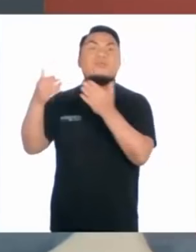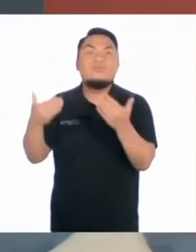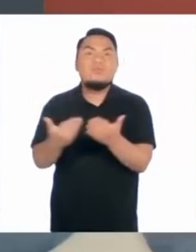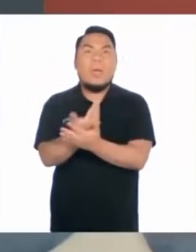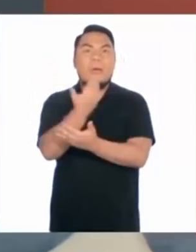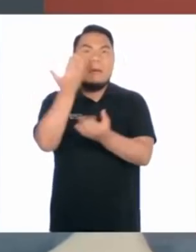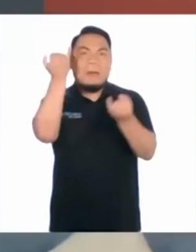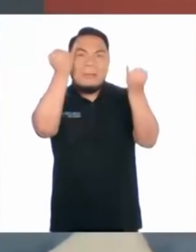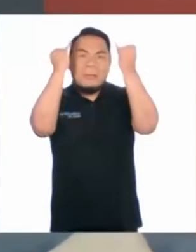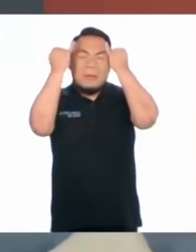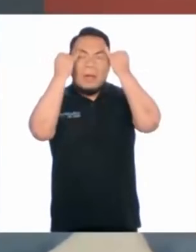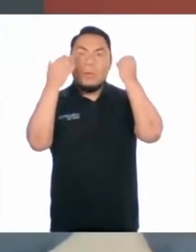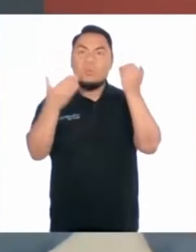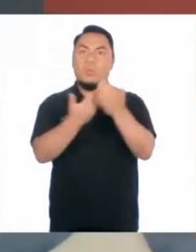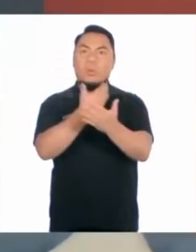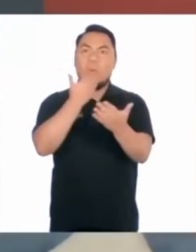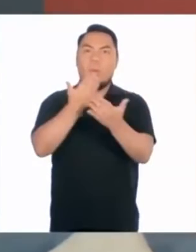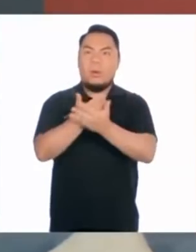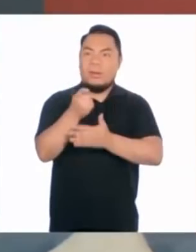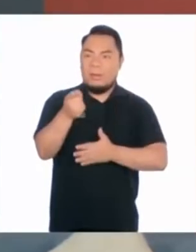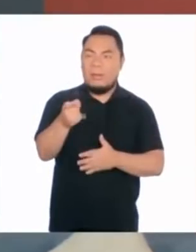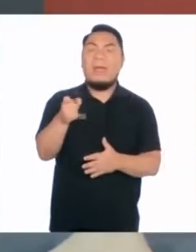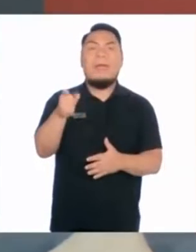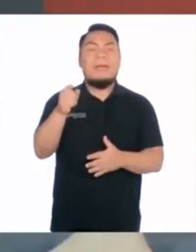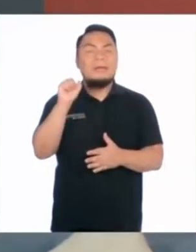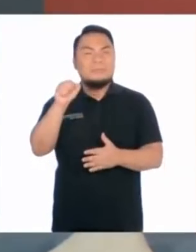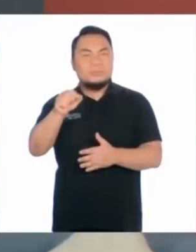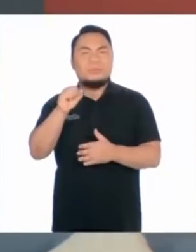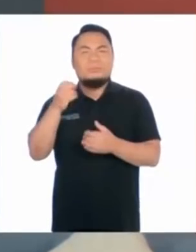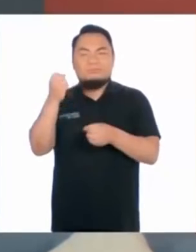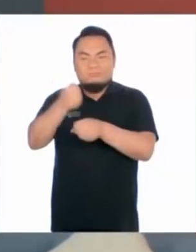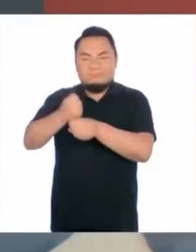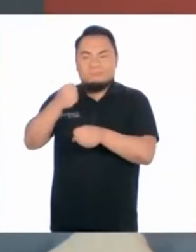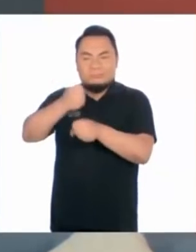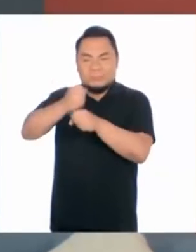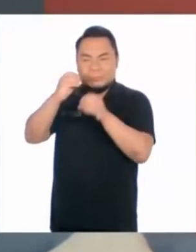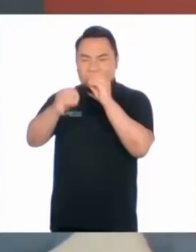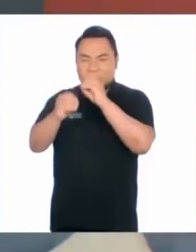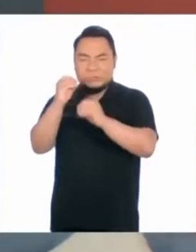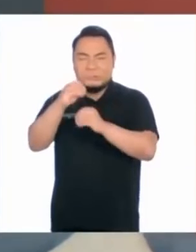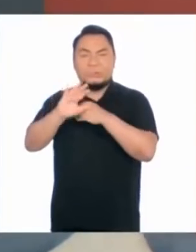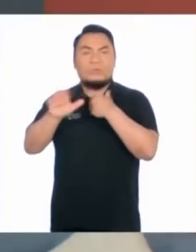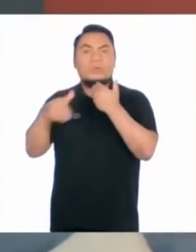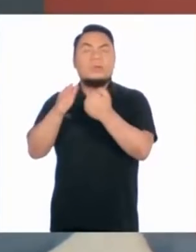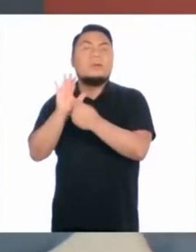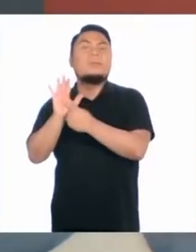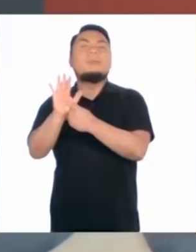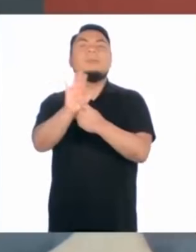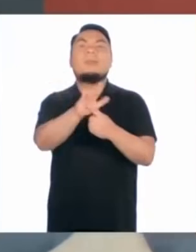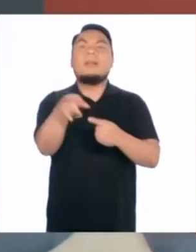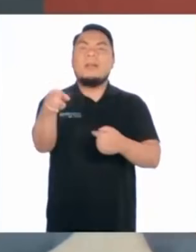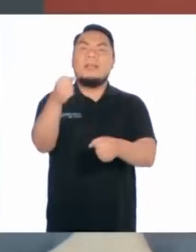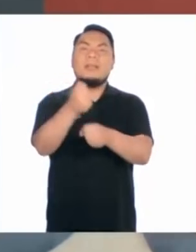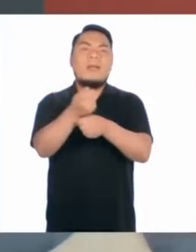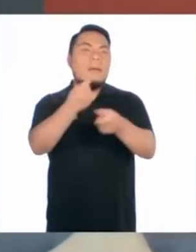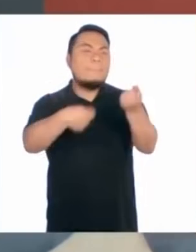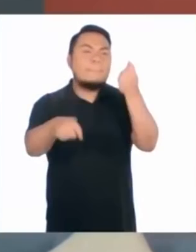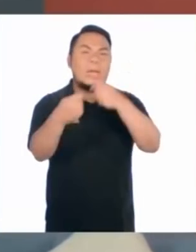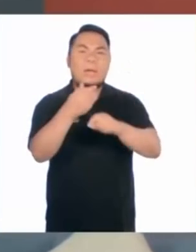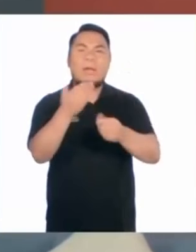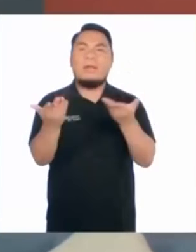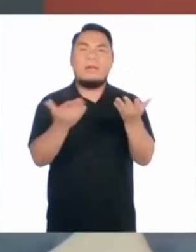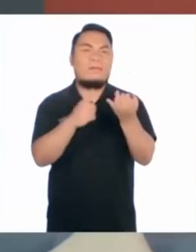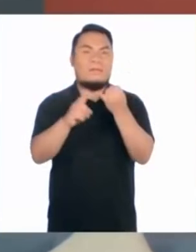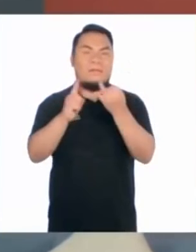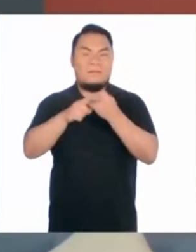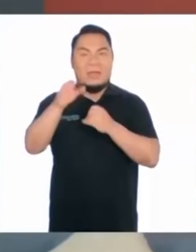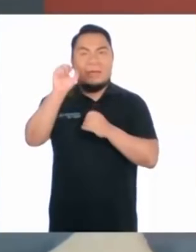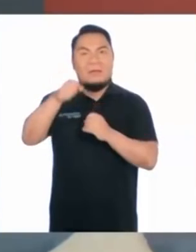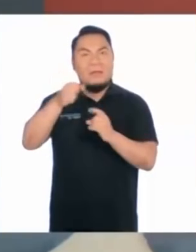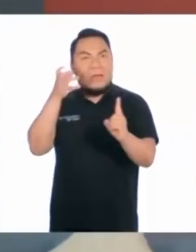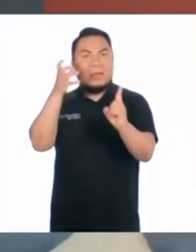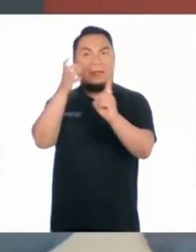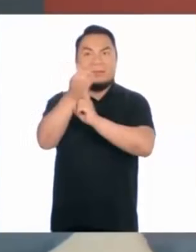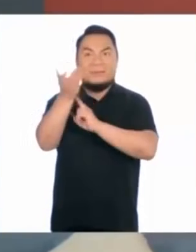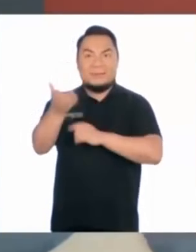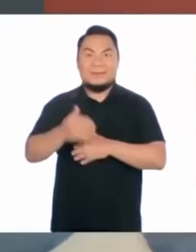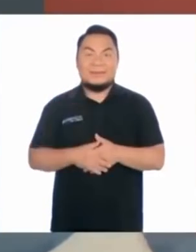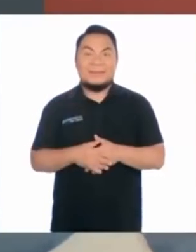innovadora y creativa y han puesto en práctica todas sus habilidades, capacidades y potencialidades para hacer la realidad.